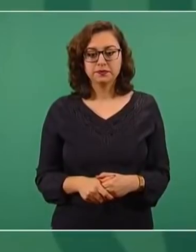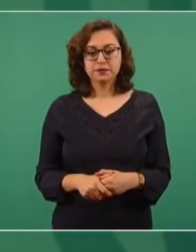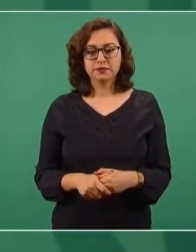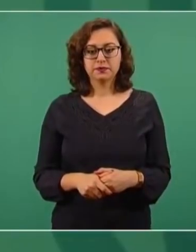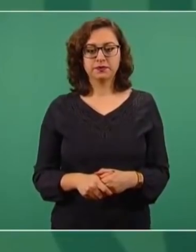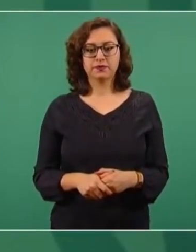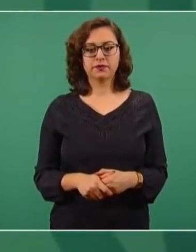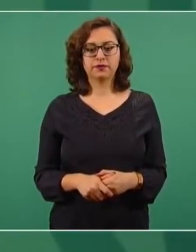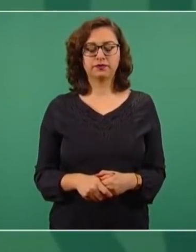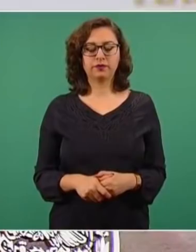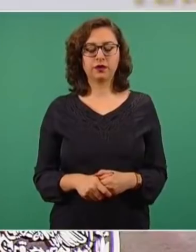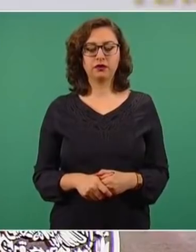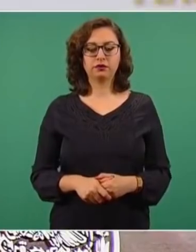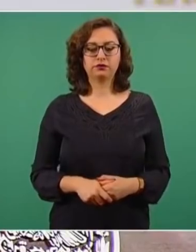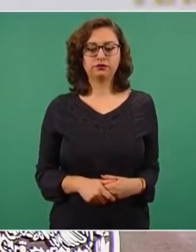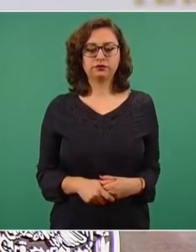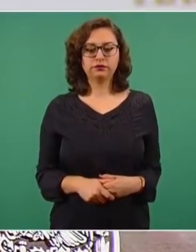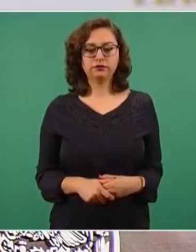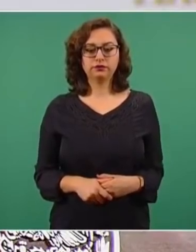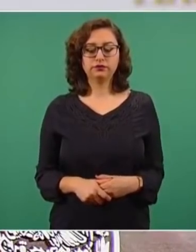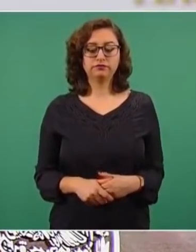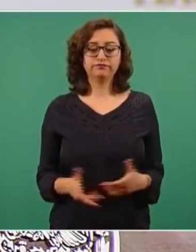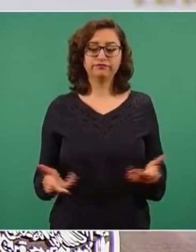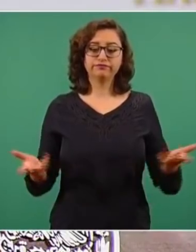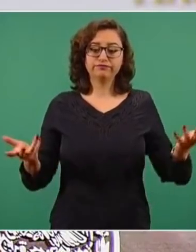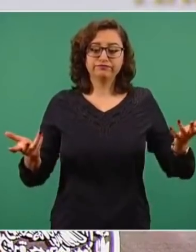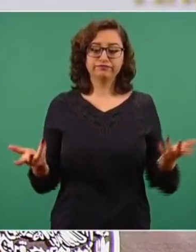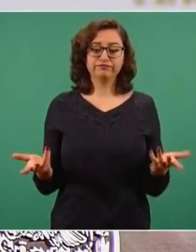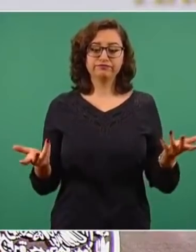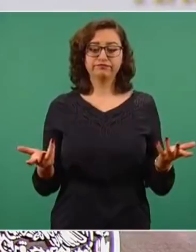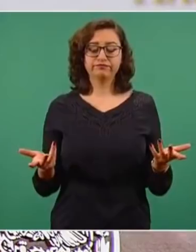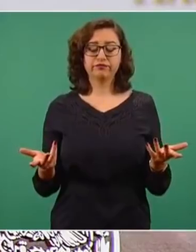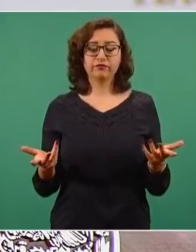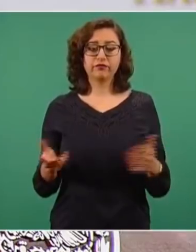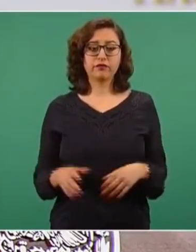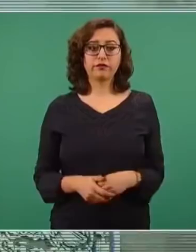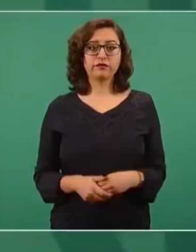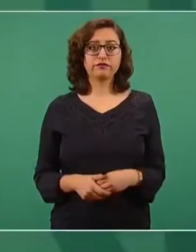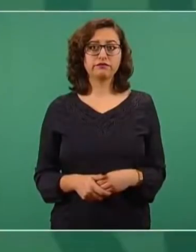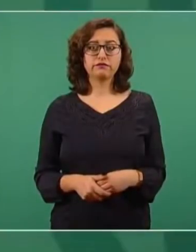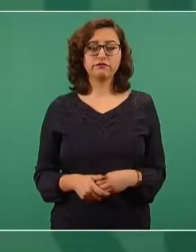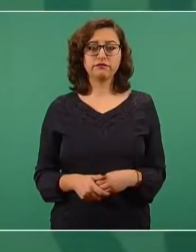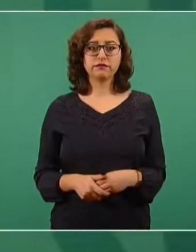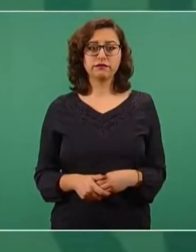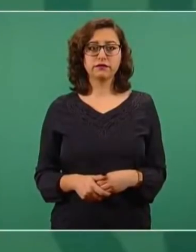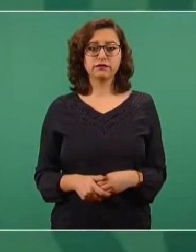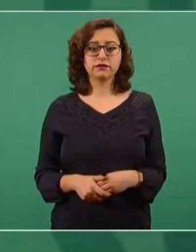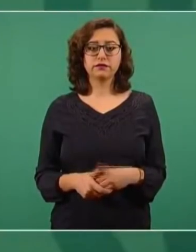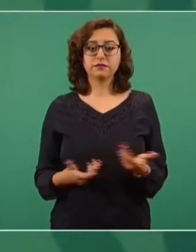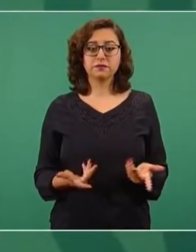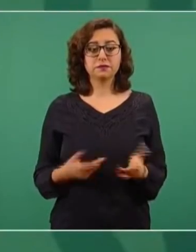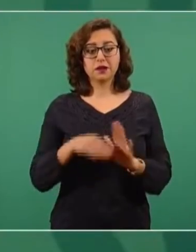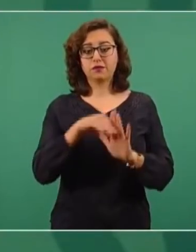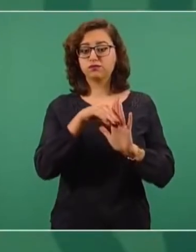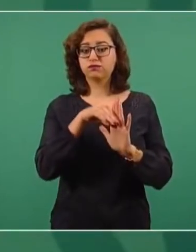se fueron